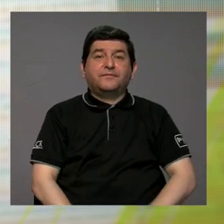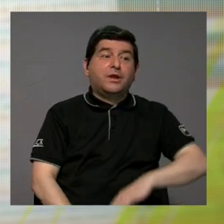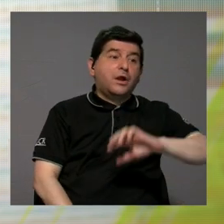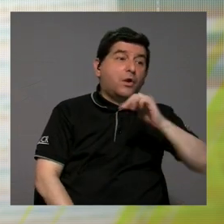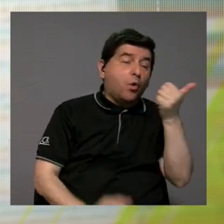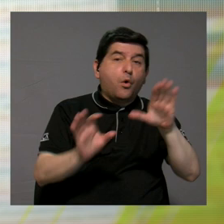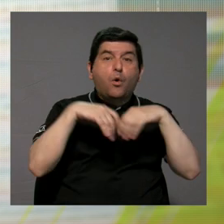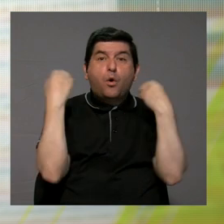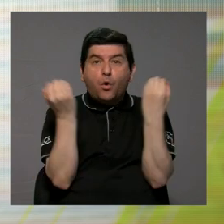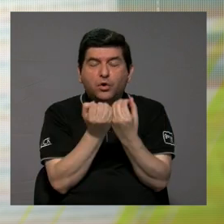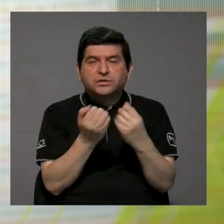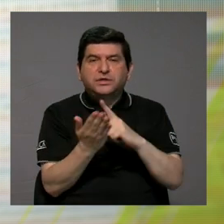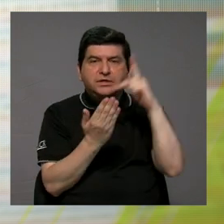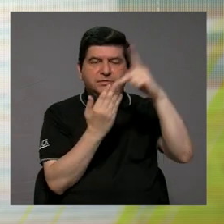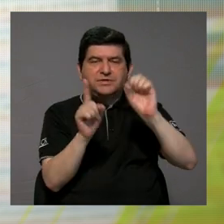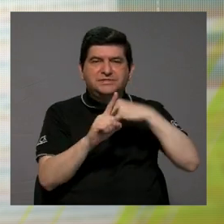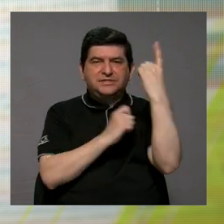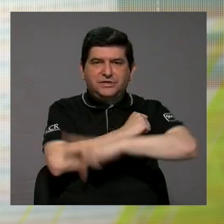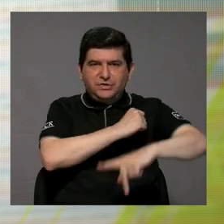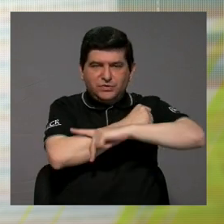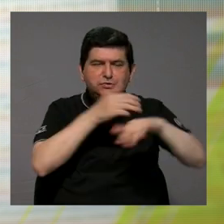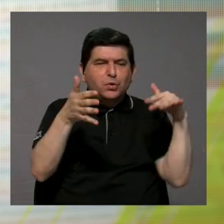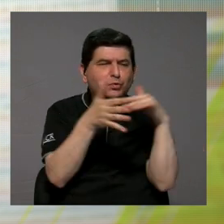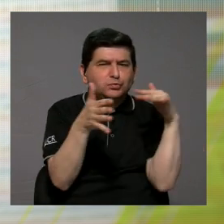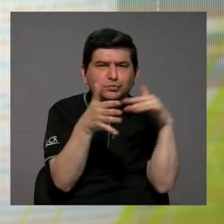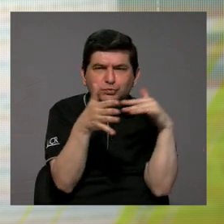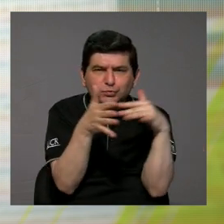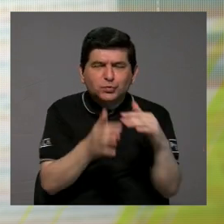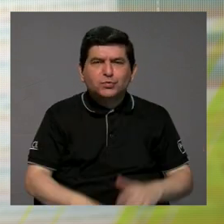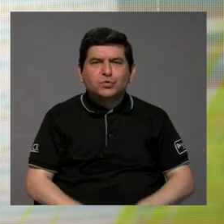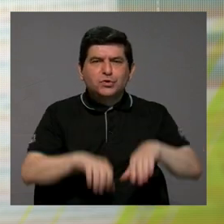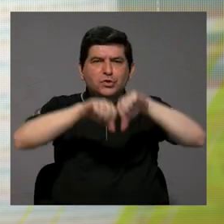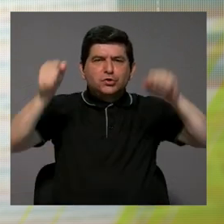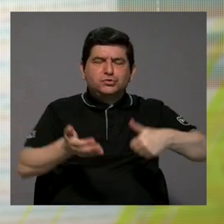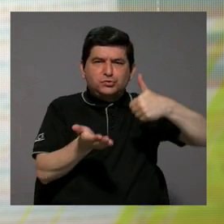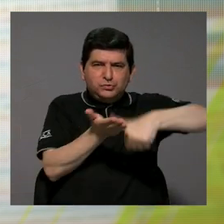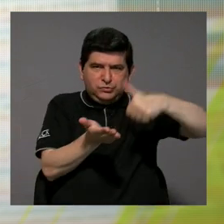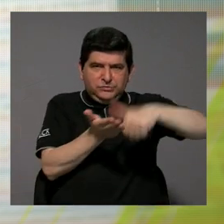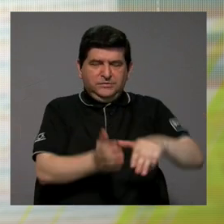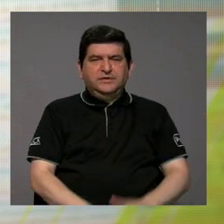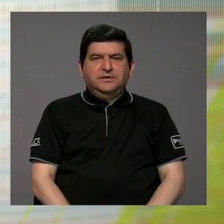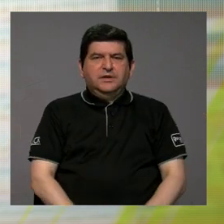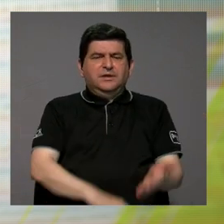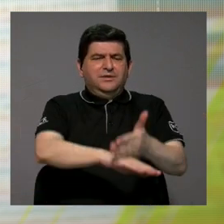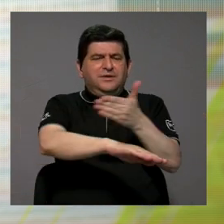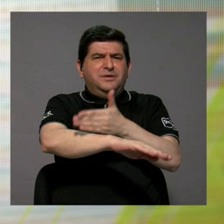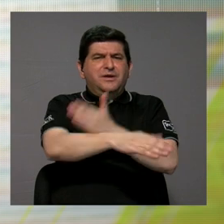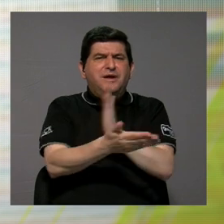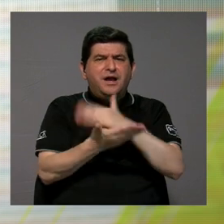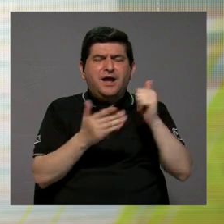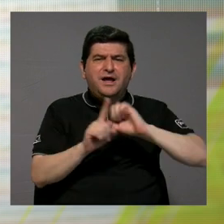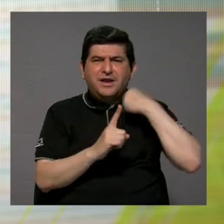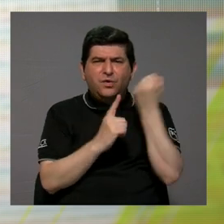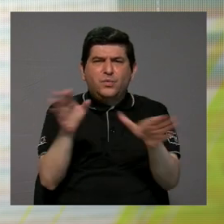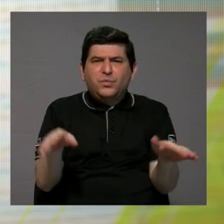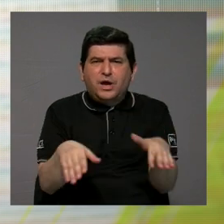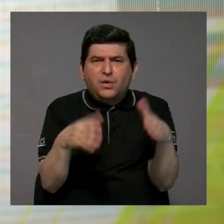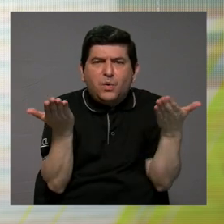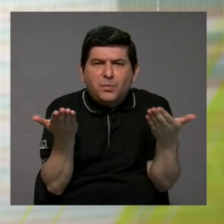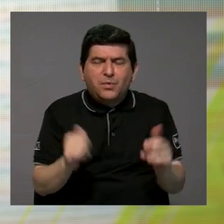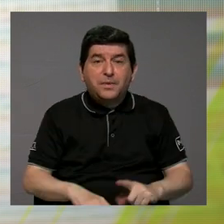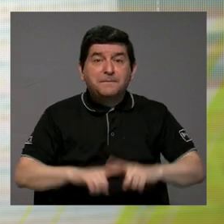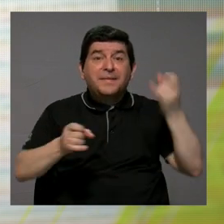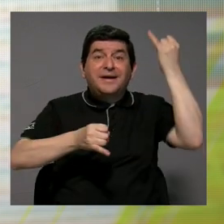Hay otras organizaciones, en el programa Estado de la Nación hemos hecho estudios sobre el sistema electoral y cómo mejorar algunas de esas condiciones.